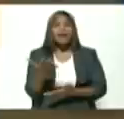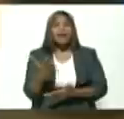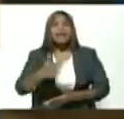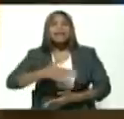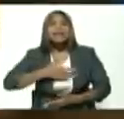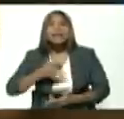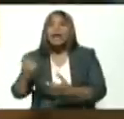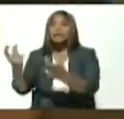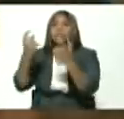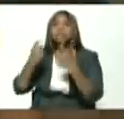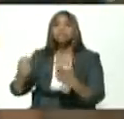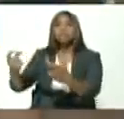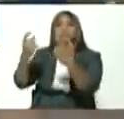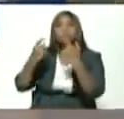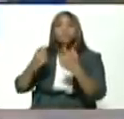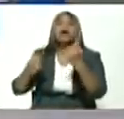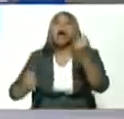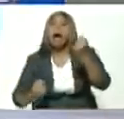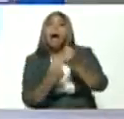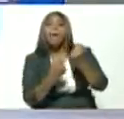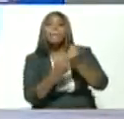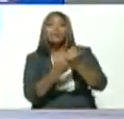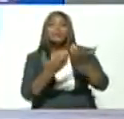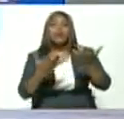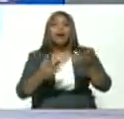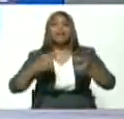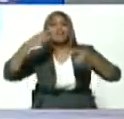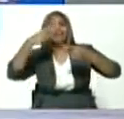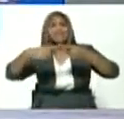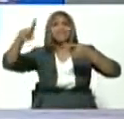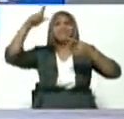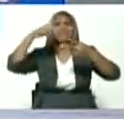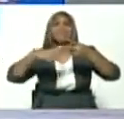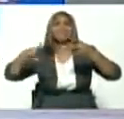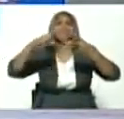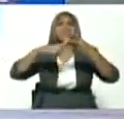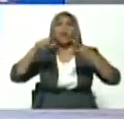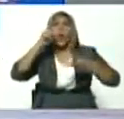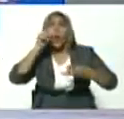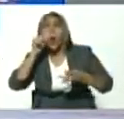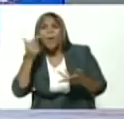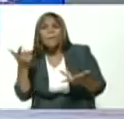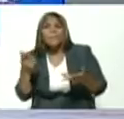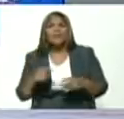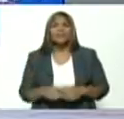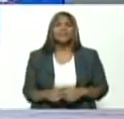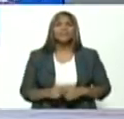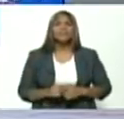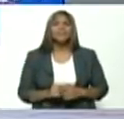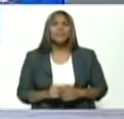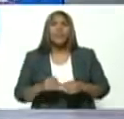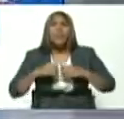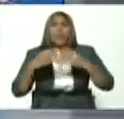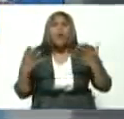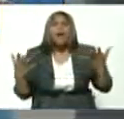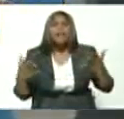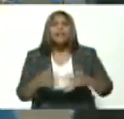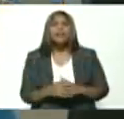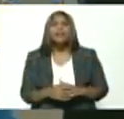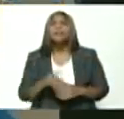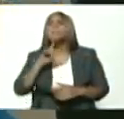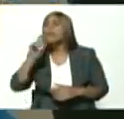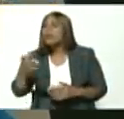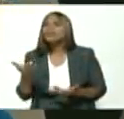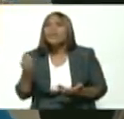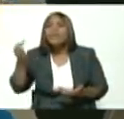asesorar y apoyar a Ángel Marcano, Osvaldo Vera, Franklin Rondón, Jesús Martínez? Ah, Jesús Martínez.